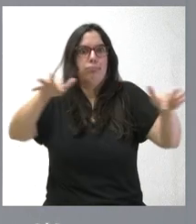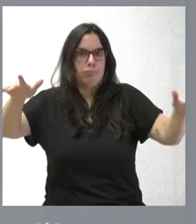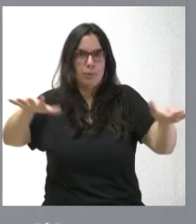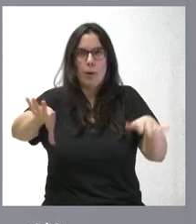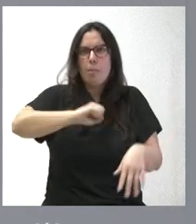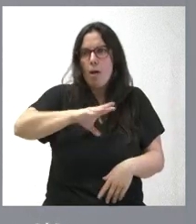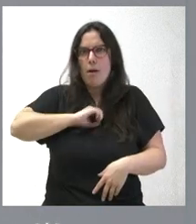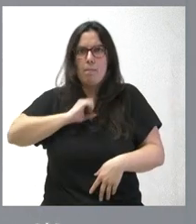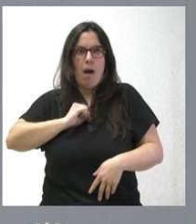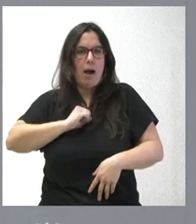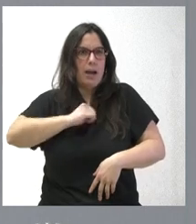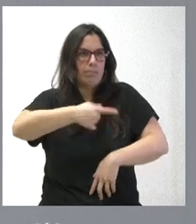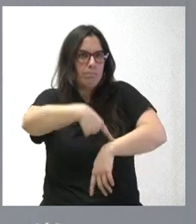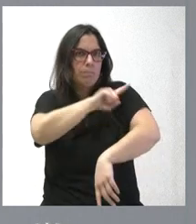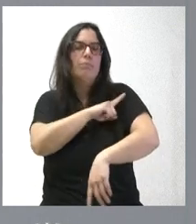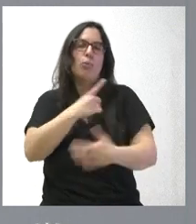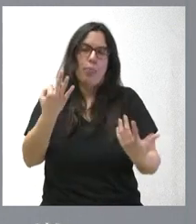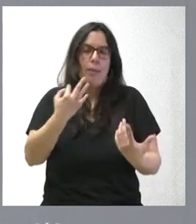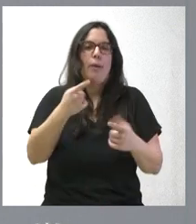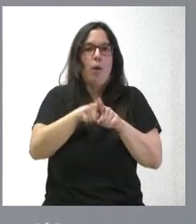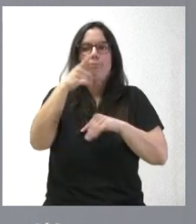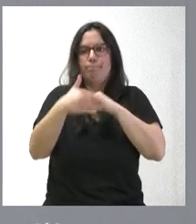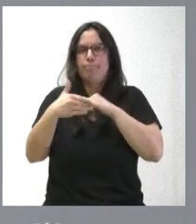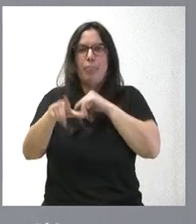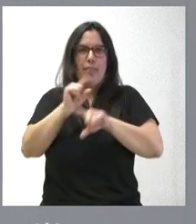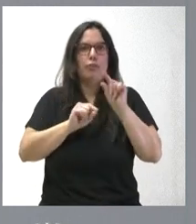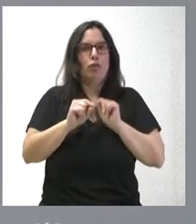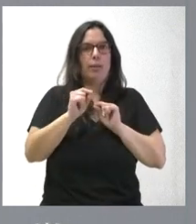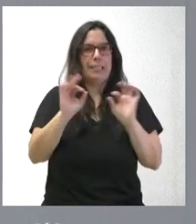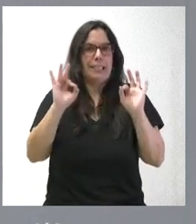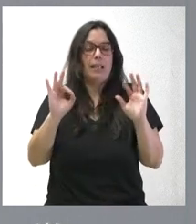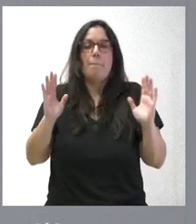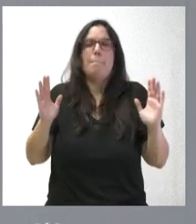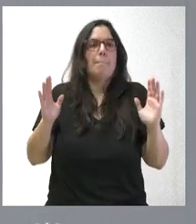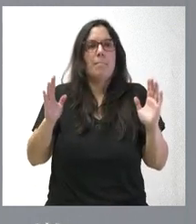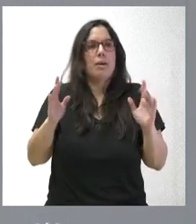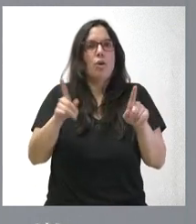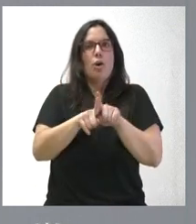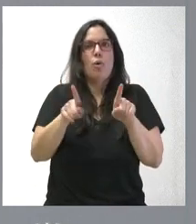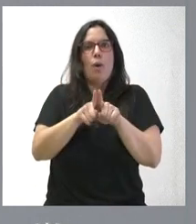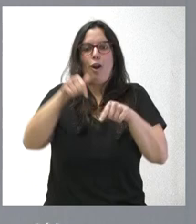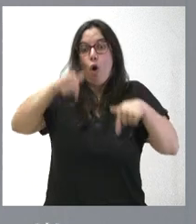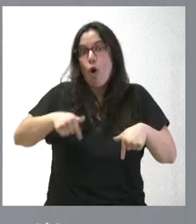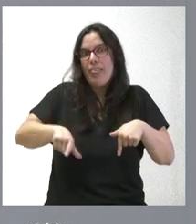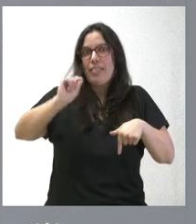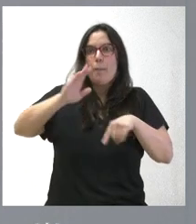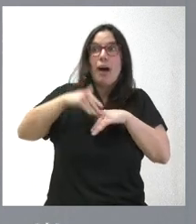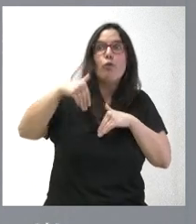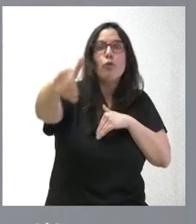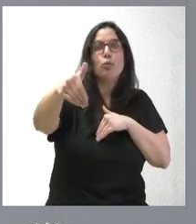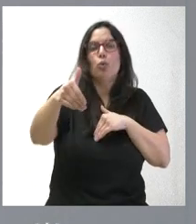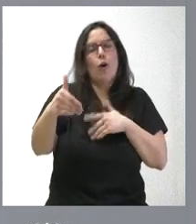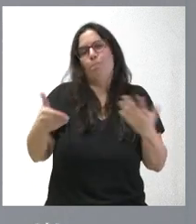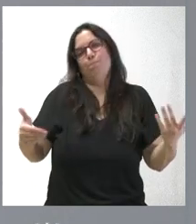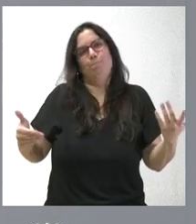que hoy no contemplamos, pues habría que tomar decisiones específicas, pero esto no es algo que podamos tomar hoy ni que le podamos apuntar.